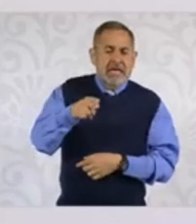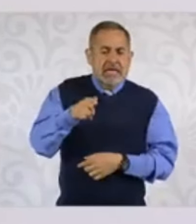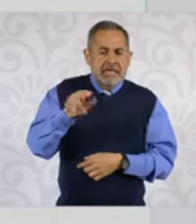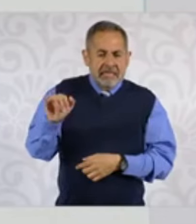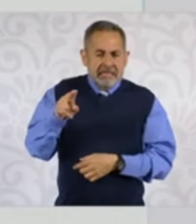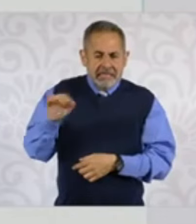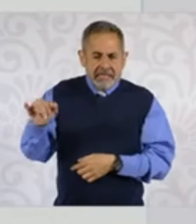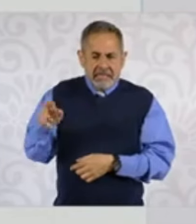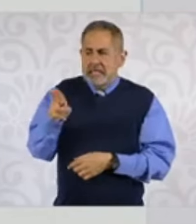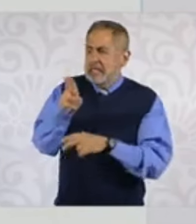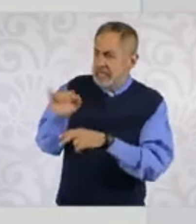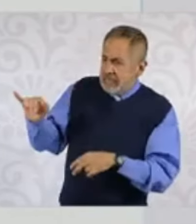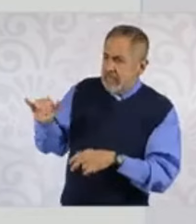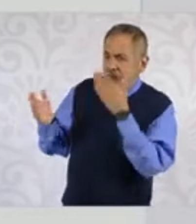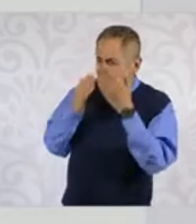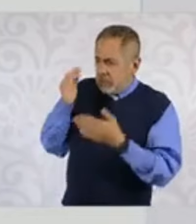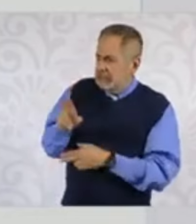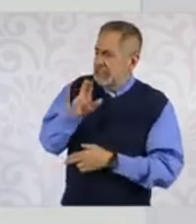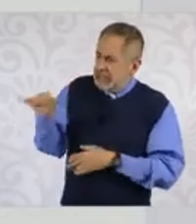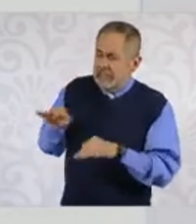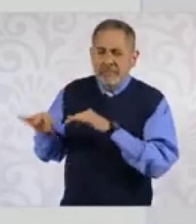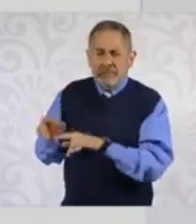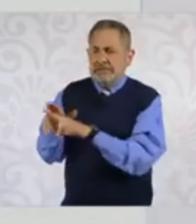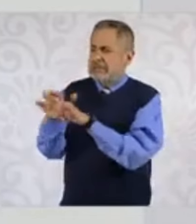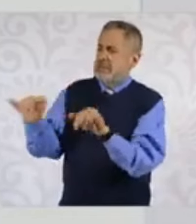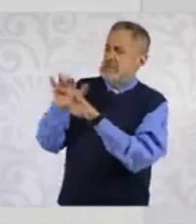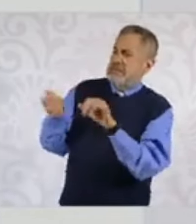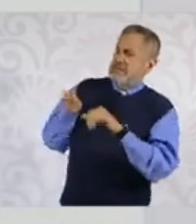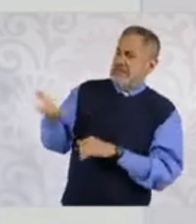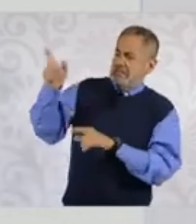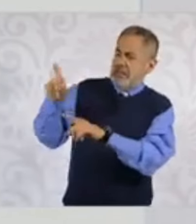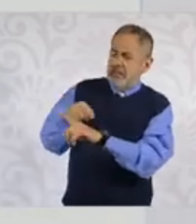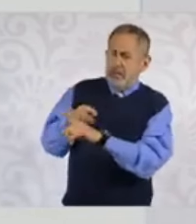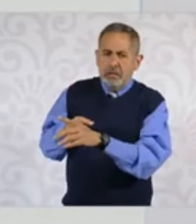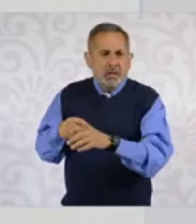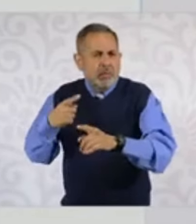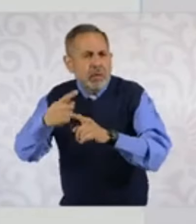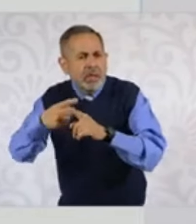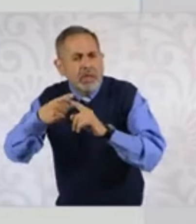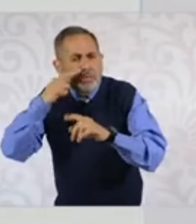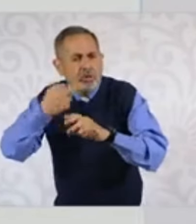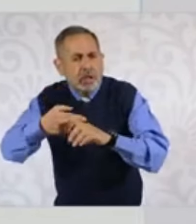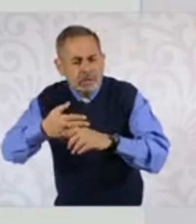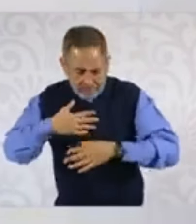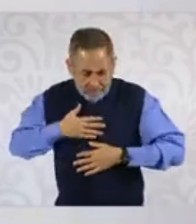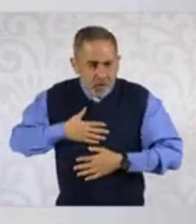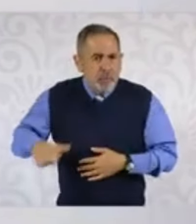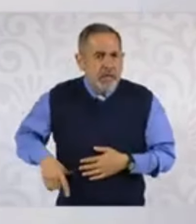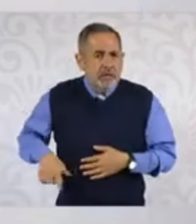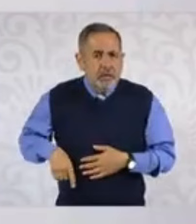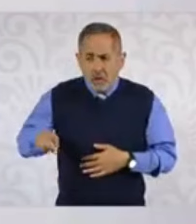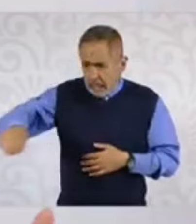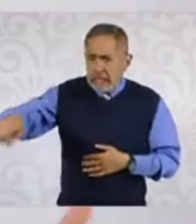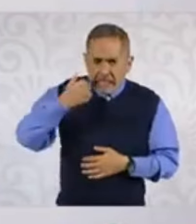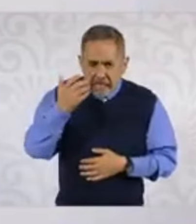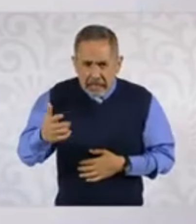día festivo oficial a nivel nacional, por ley, por ley, ¿sí? Entonces, el día martes